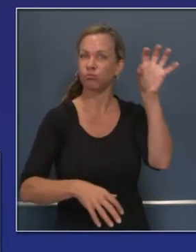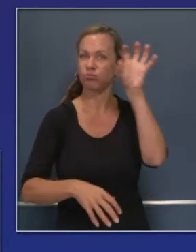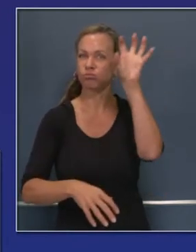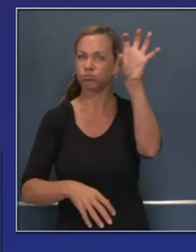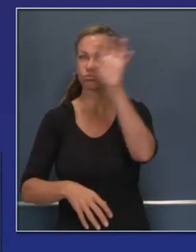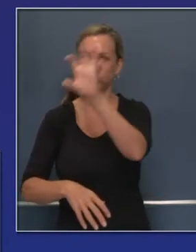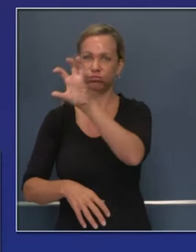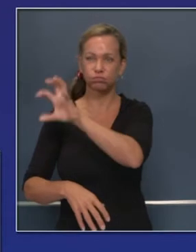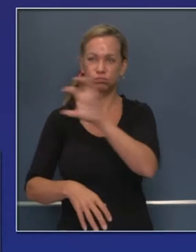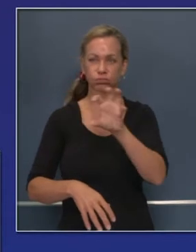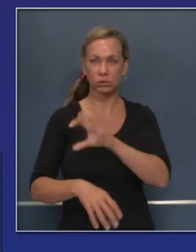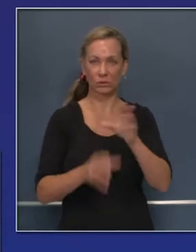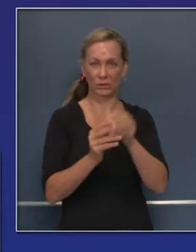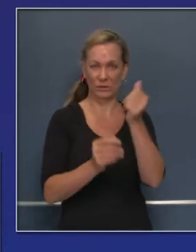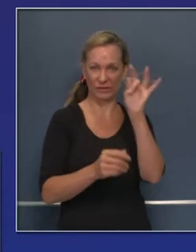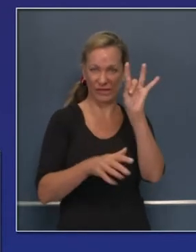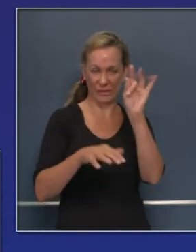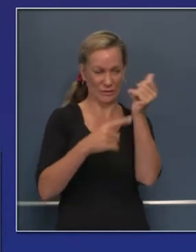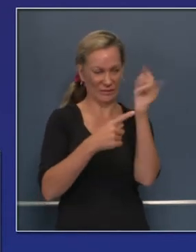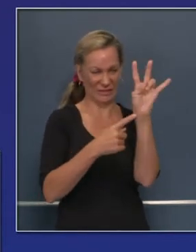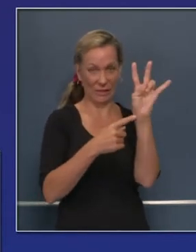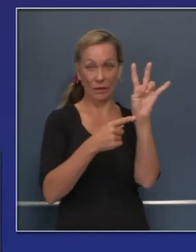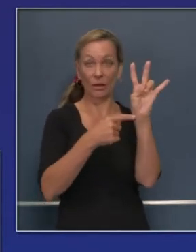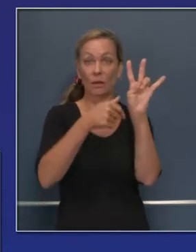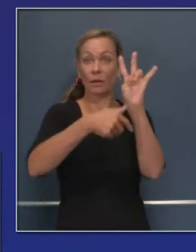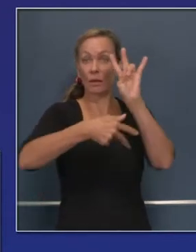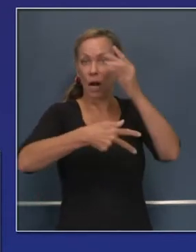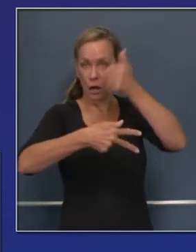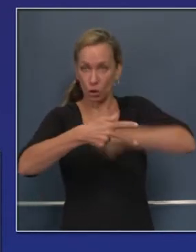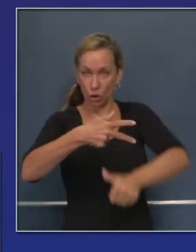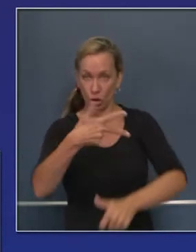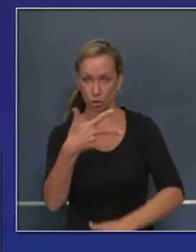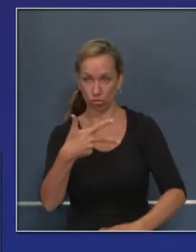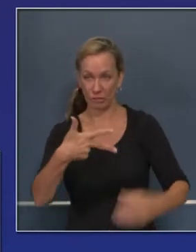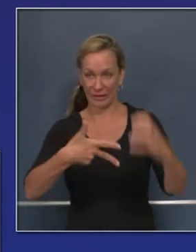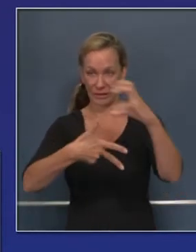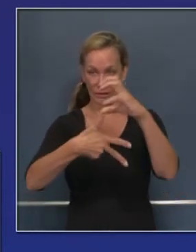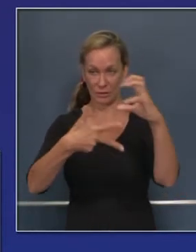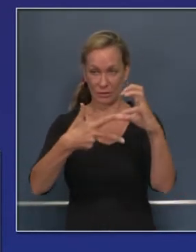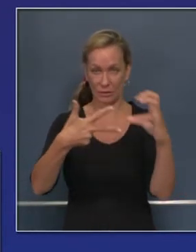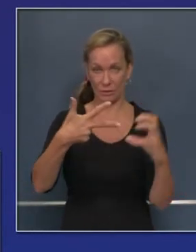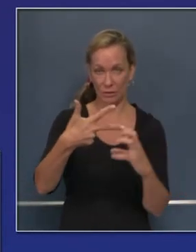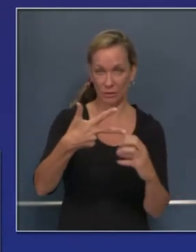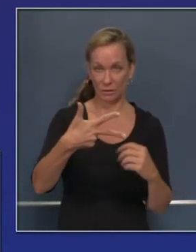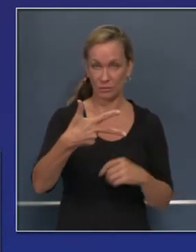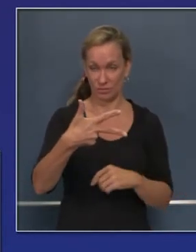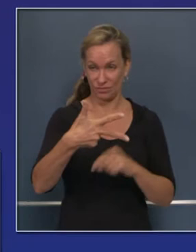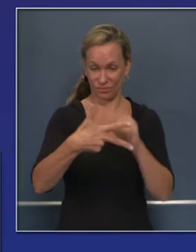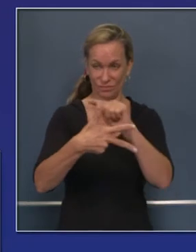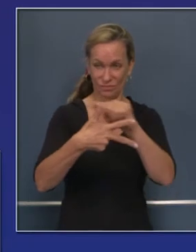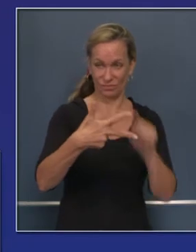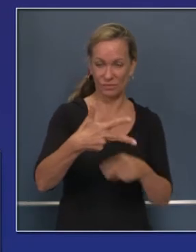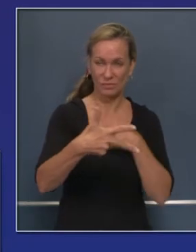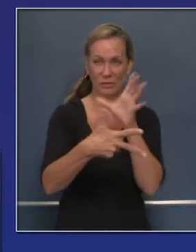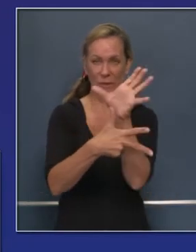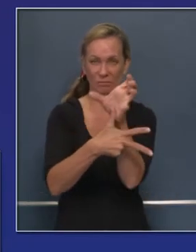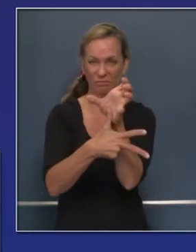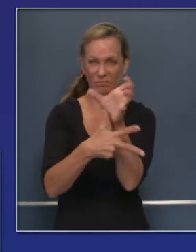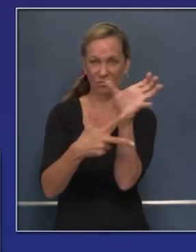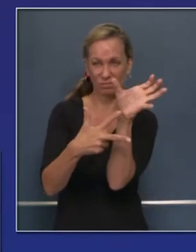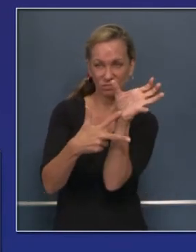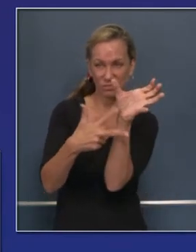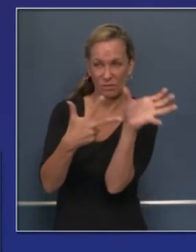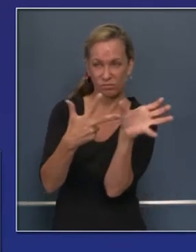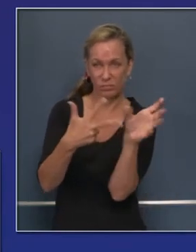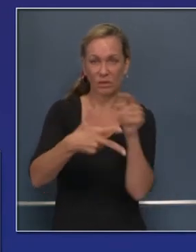relámpagos que ustedes ciertamente han estado leyendo acerca de ellos y tal vez algunos de ustedes los han vivido. El